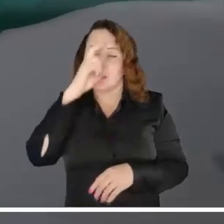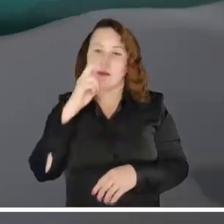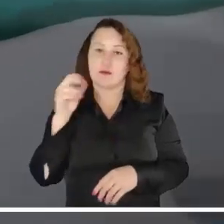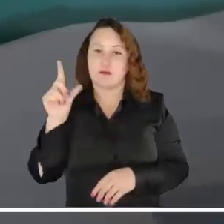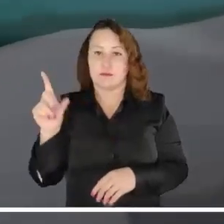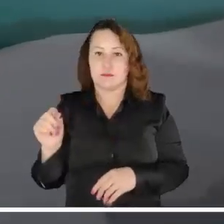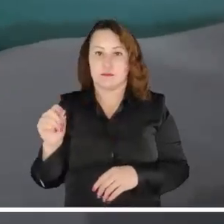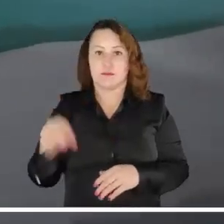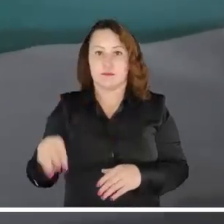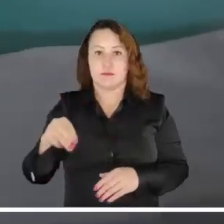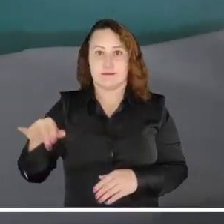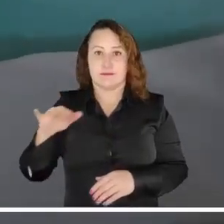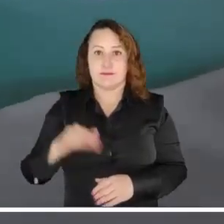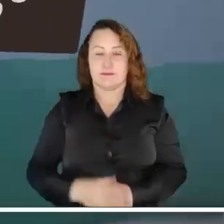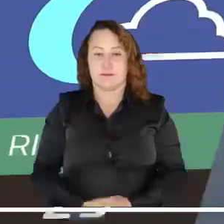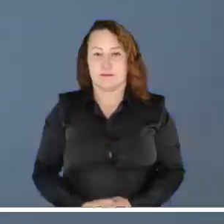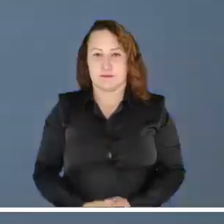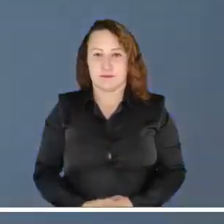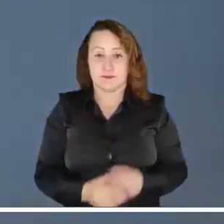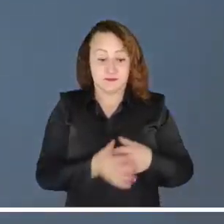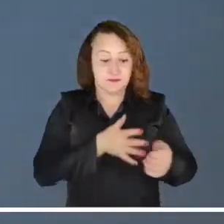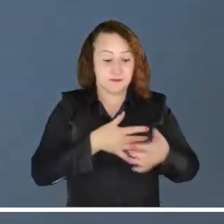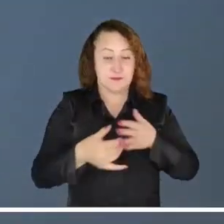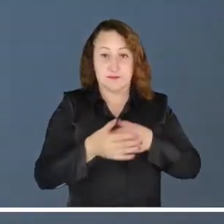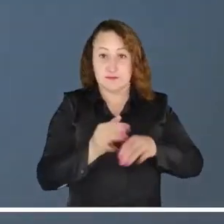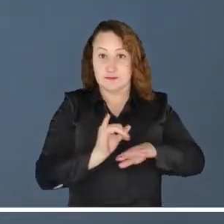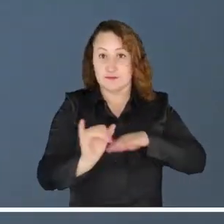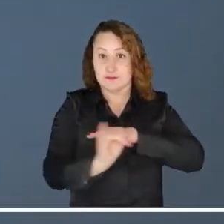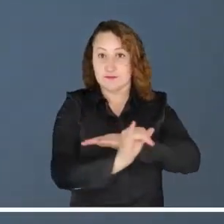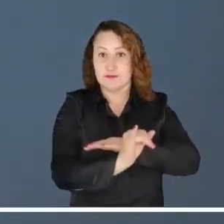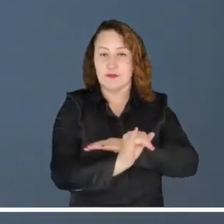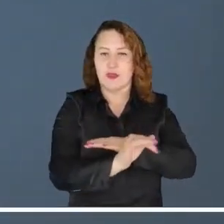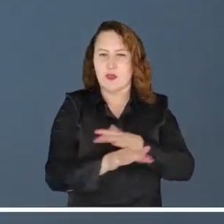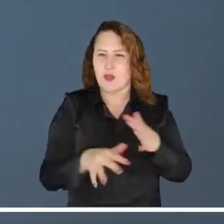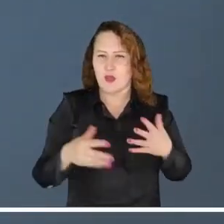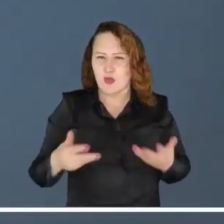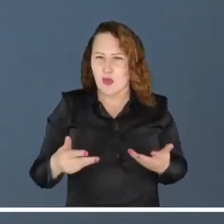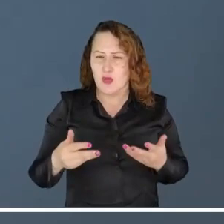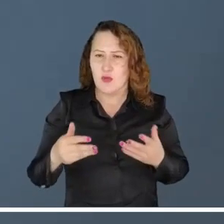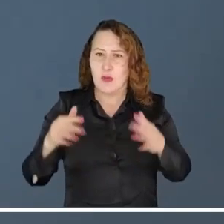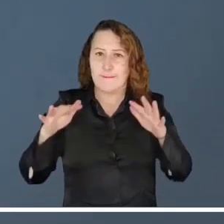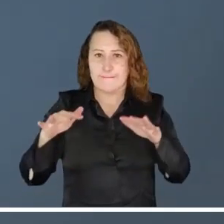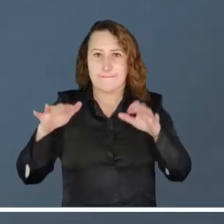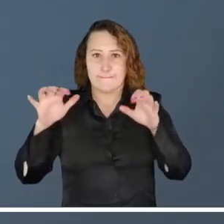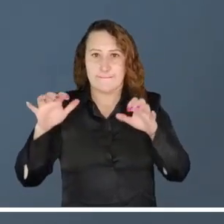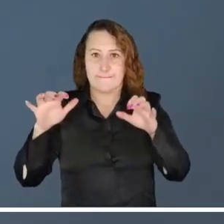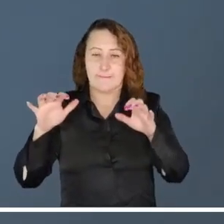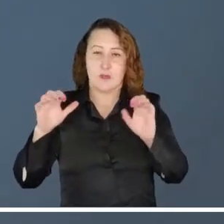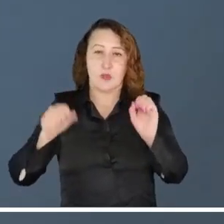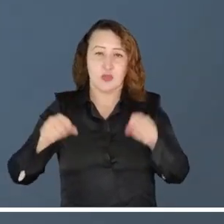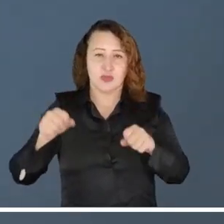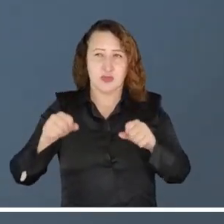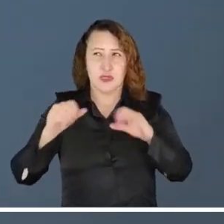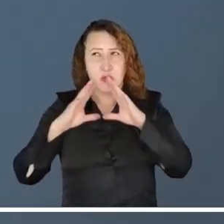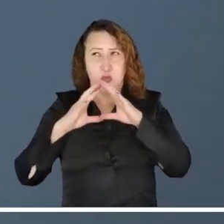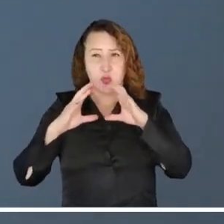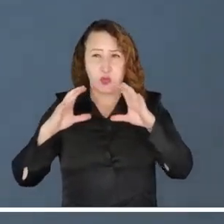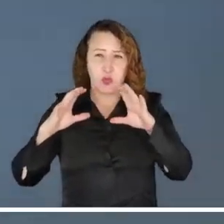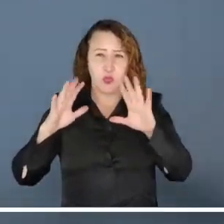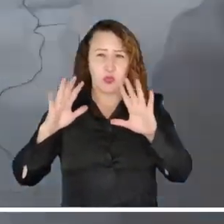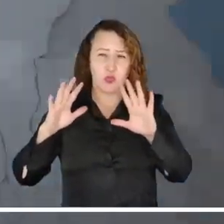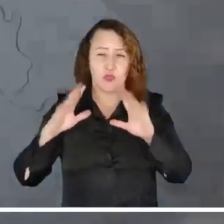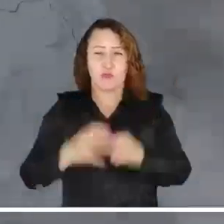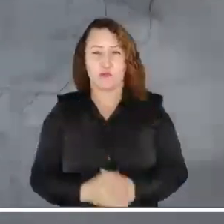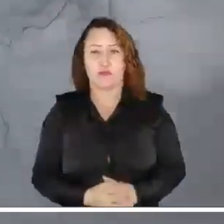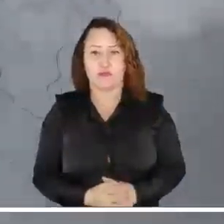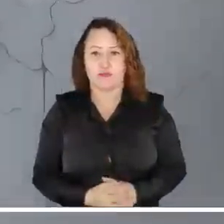norte de Cesar y Magdalena. Para San Andrés, Providencia y Santa Catalina, se prevé tiempo seco con cielo entreligera